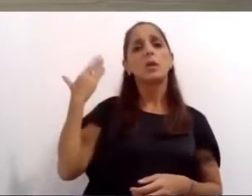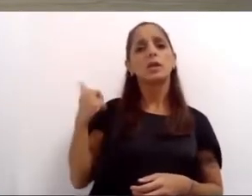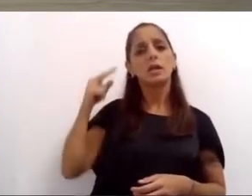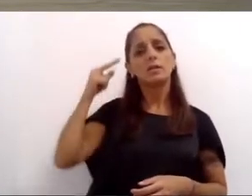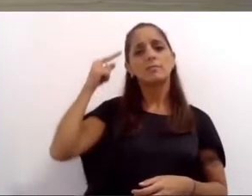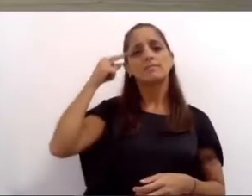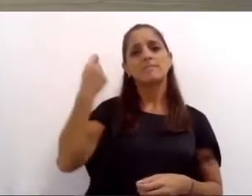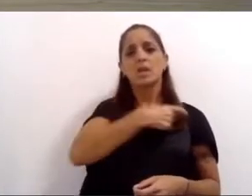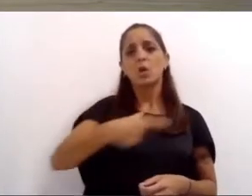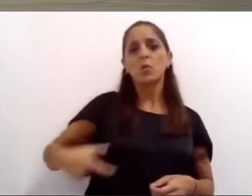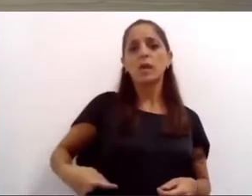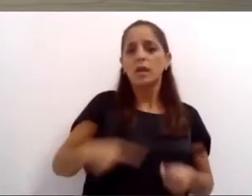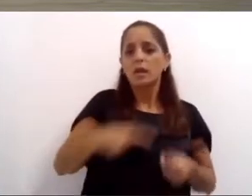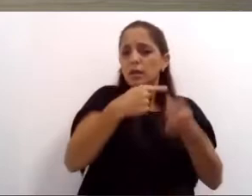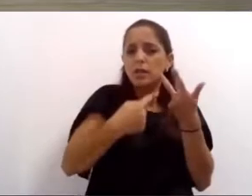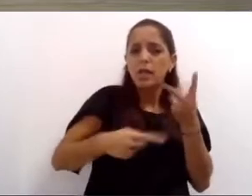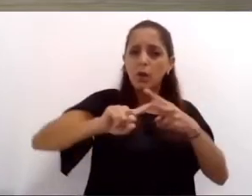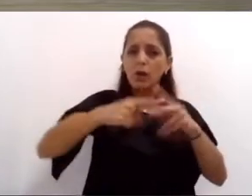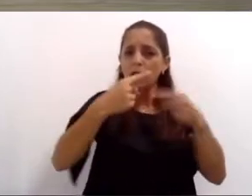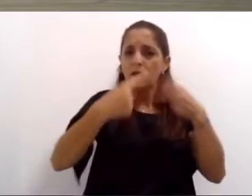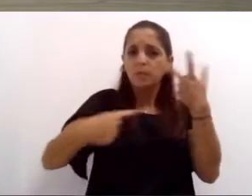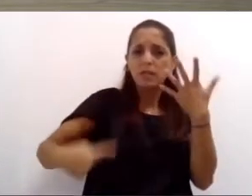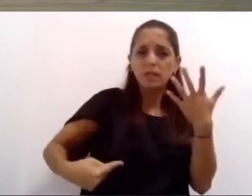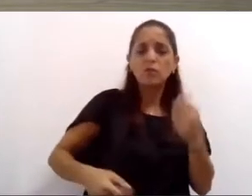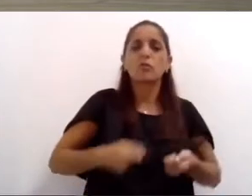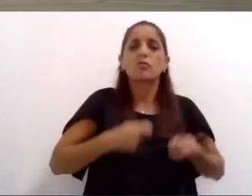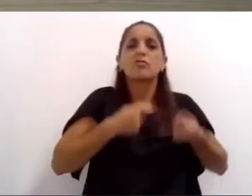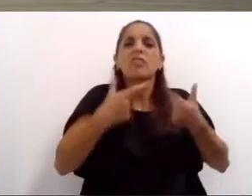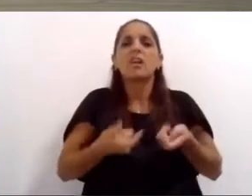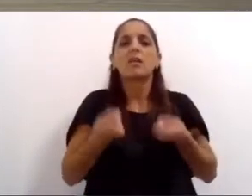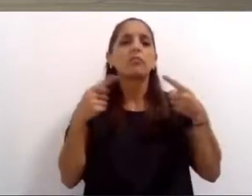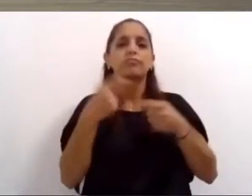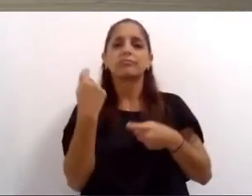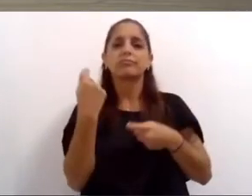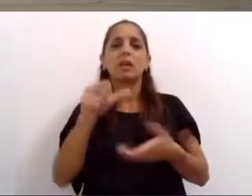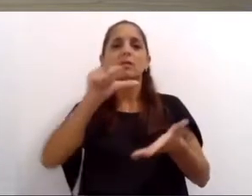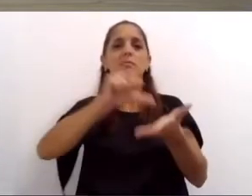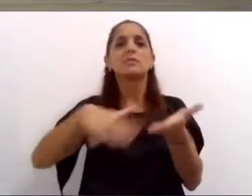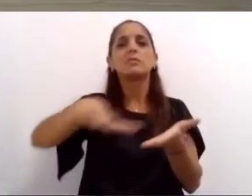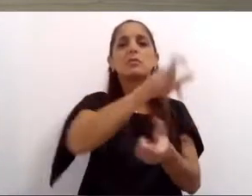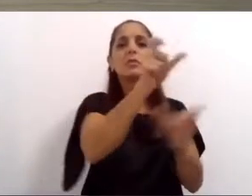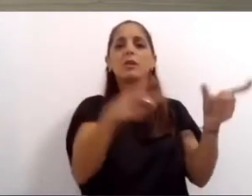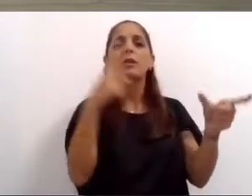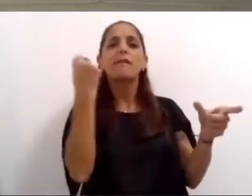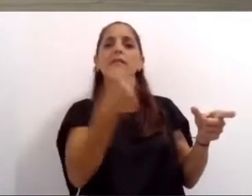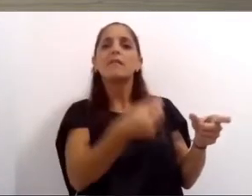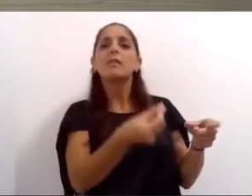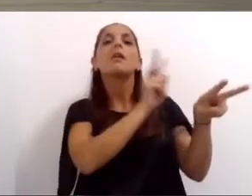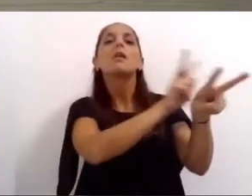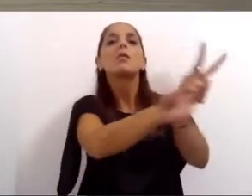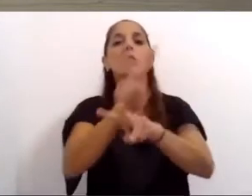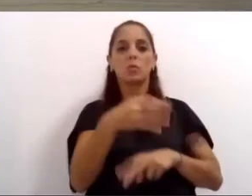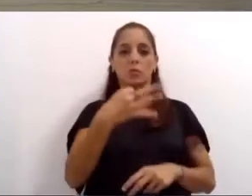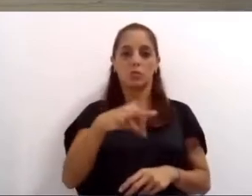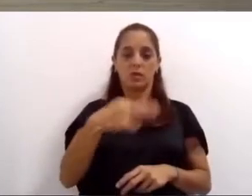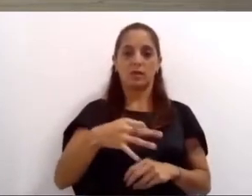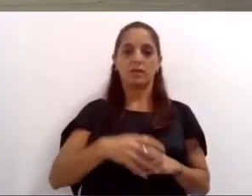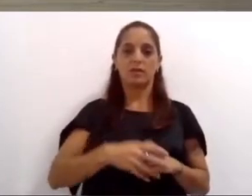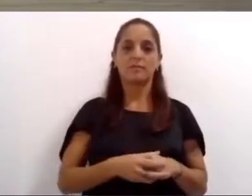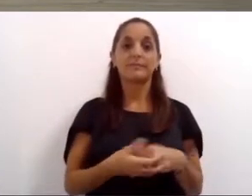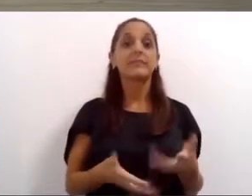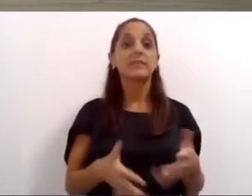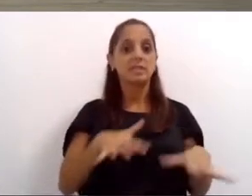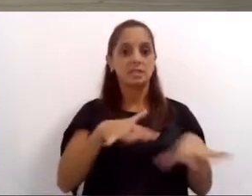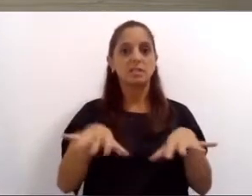todo el gobierno y sus recursos para cuidar a cada rosarino. Sabíamos que nos enfrentábamos a un escenario complejo. Decidimos reformular